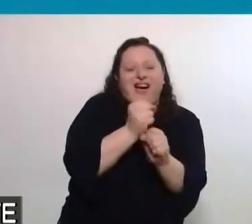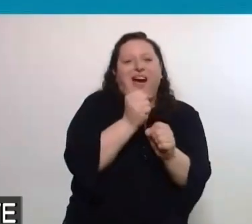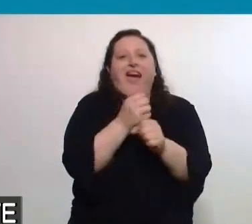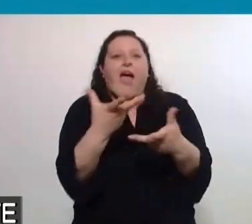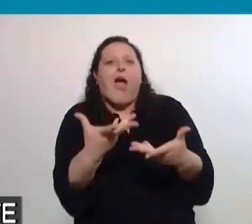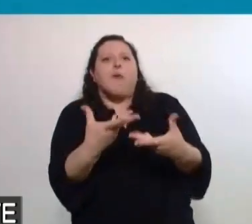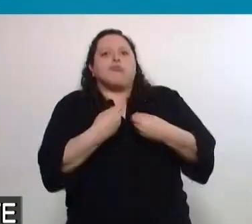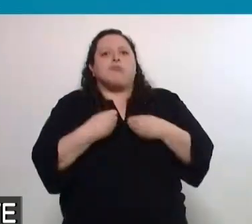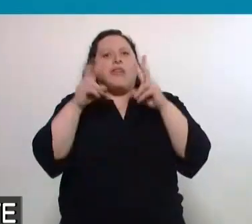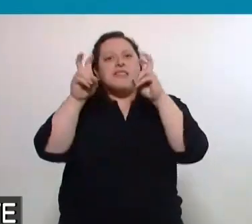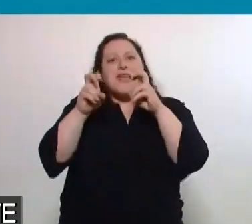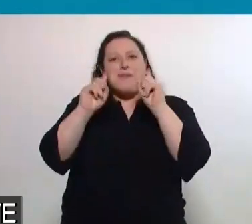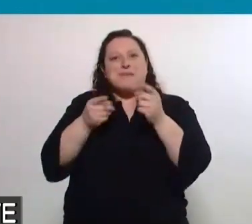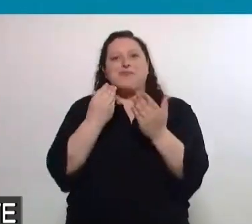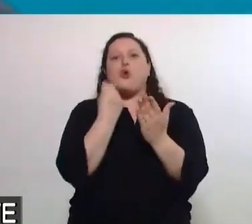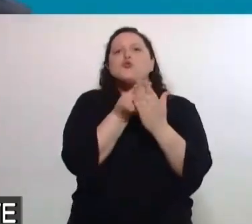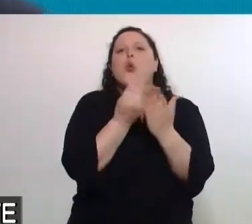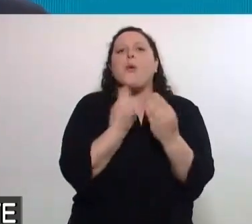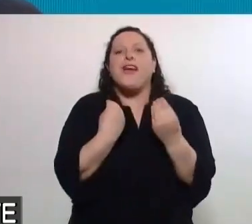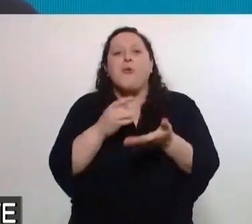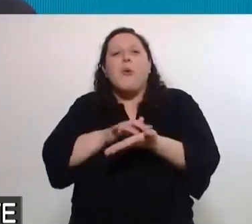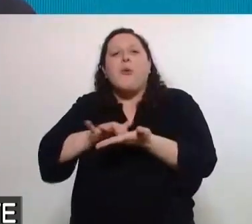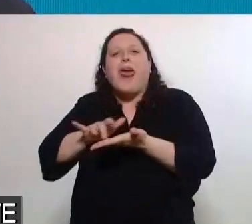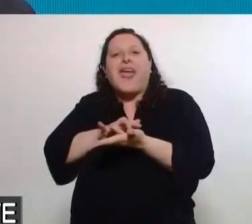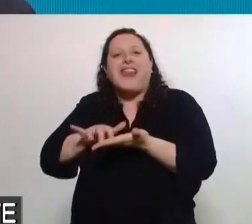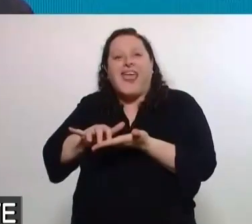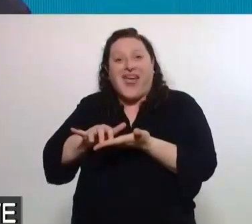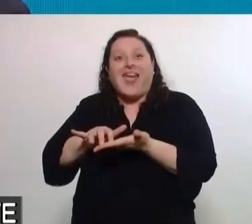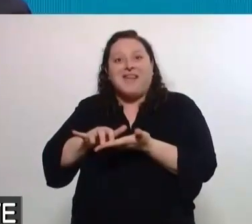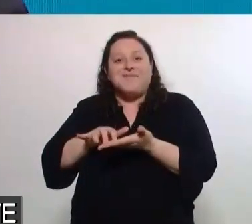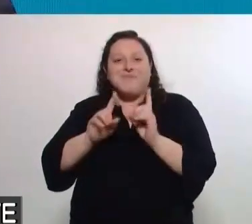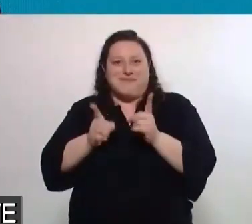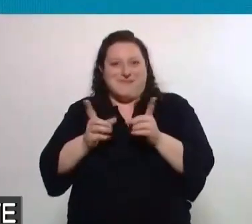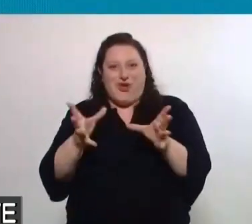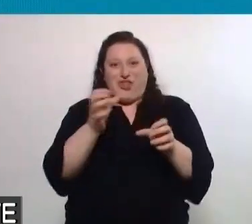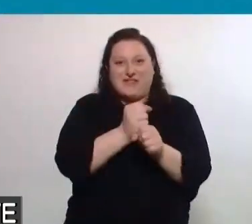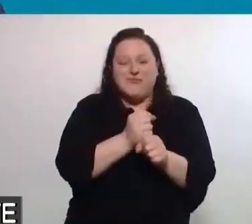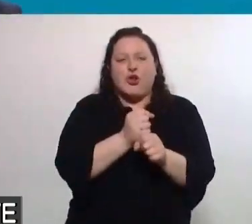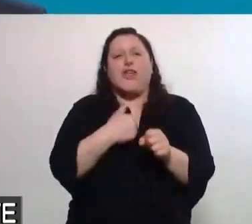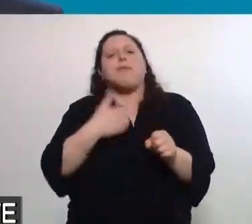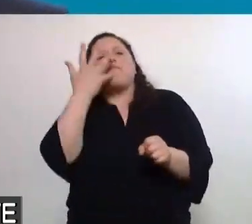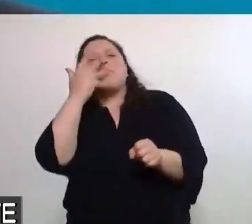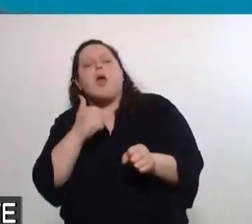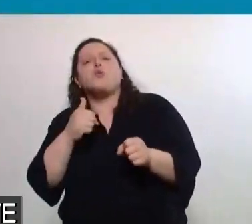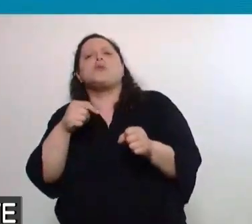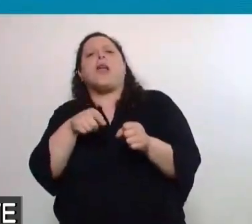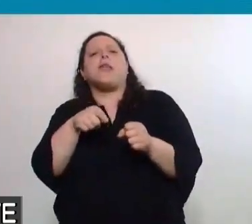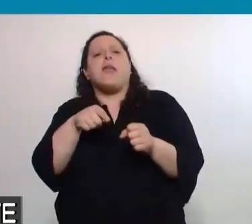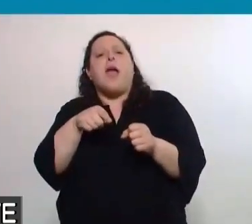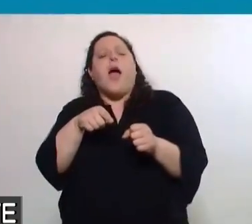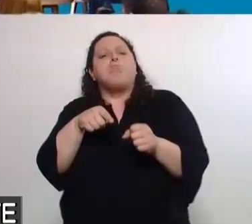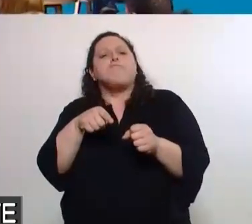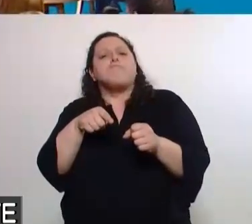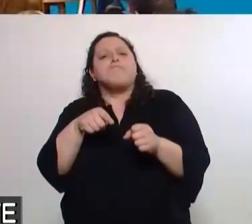la SUBE para el transporte, lo que me gustaría es dejarle como iniciativa